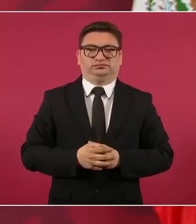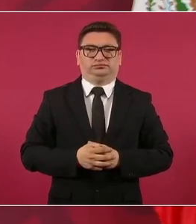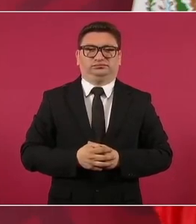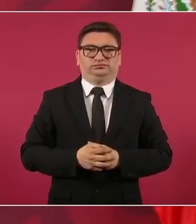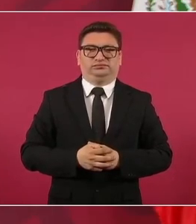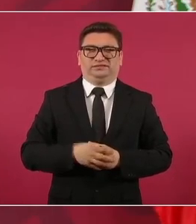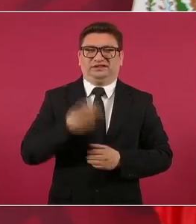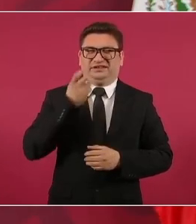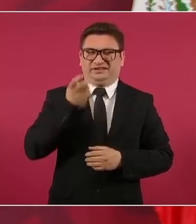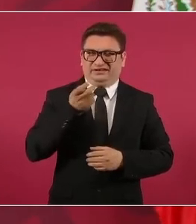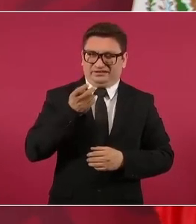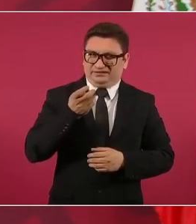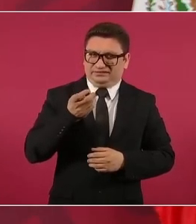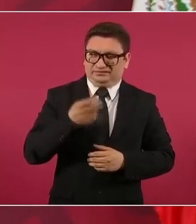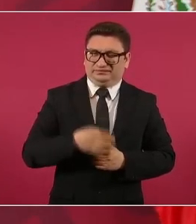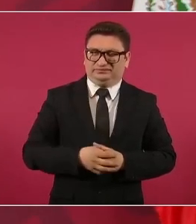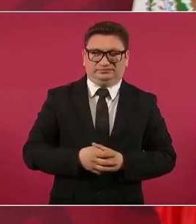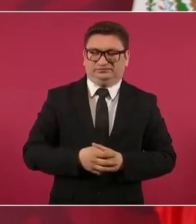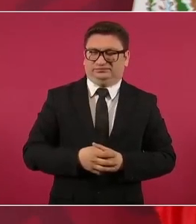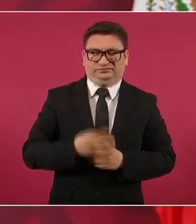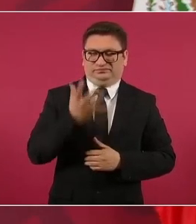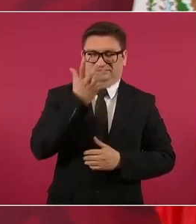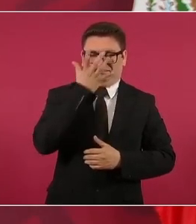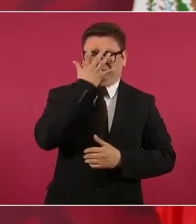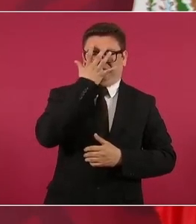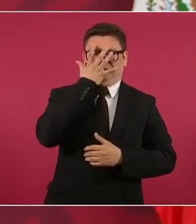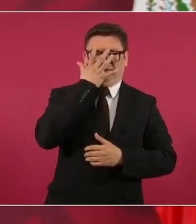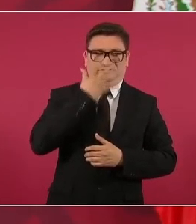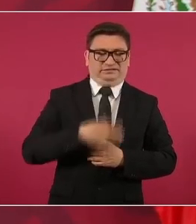Eso es una vergüenza.